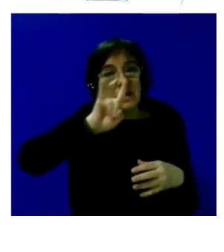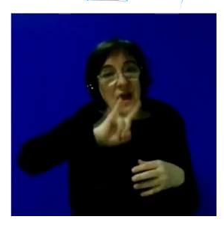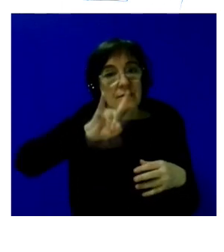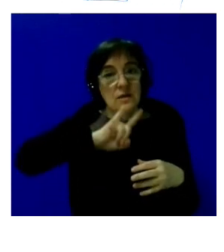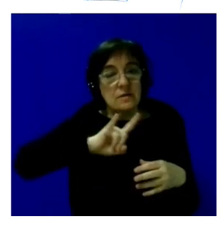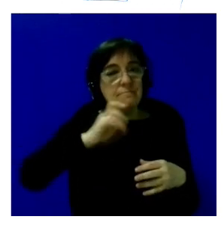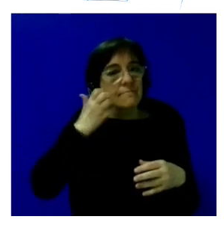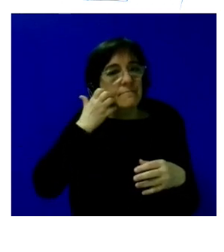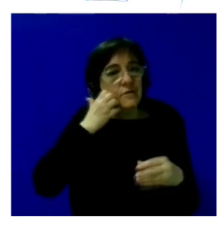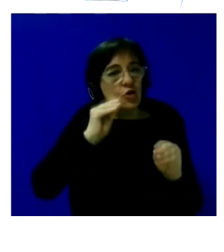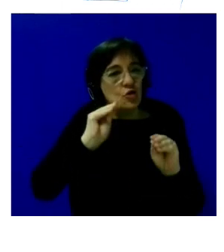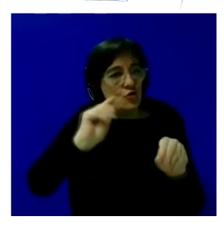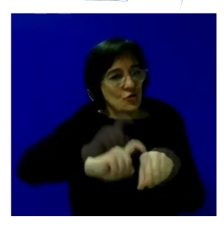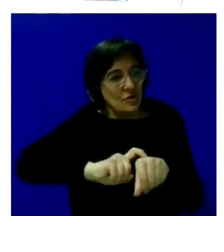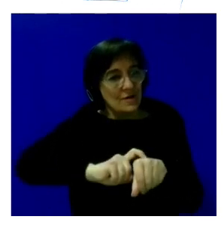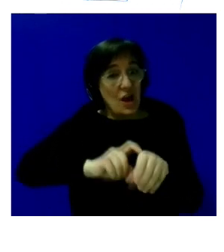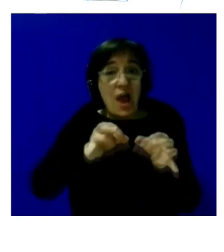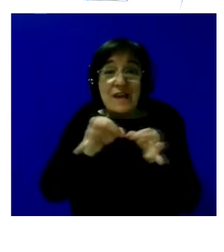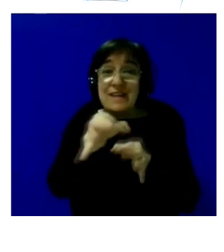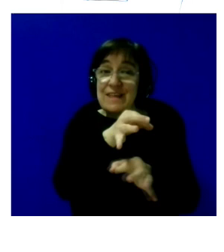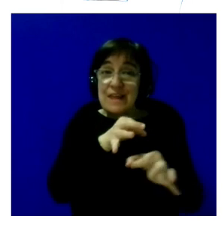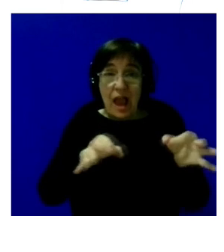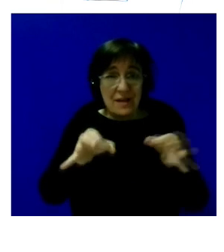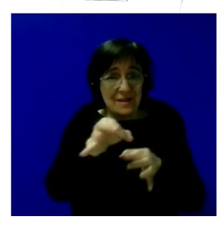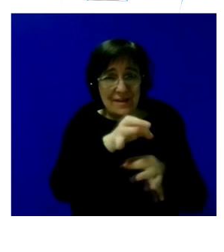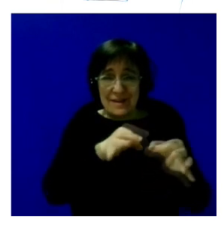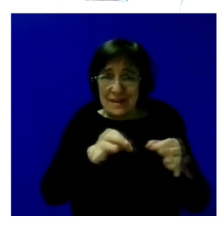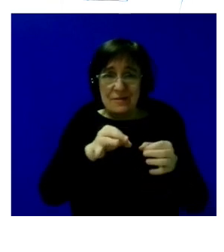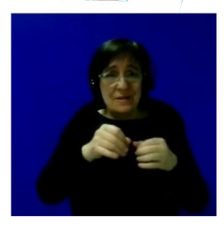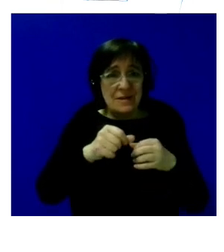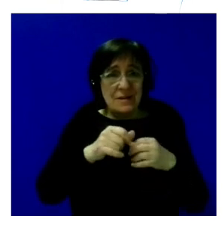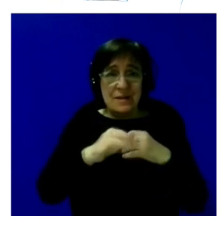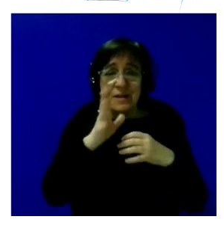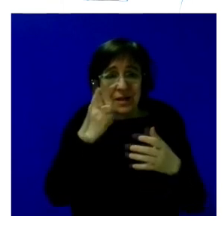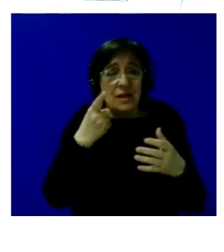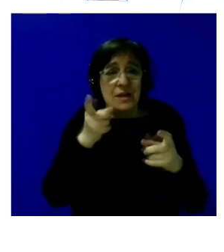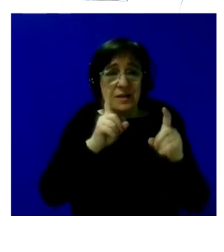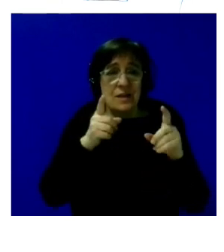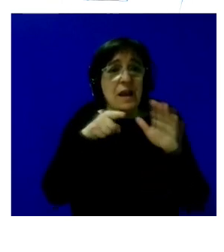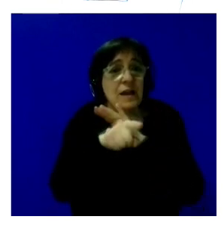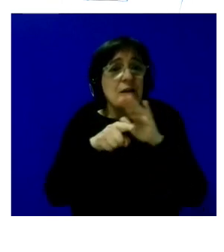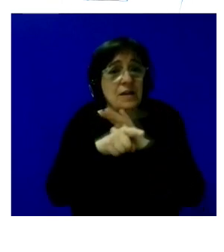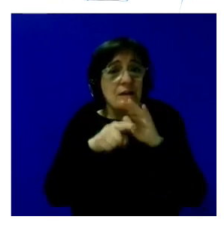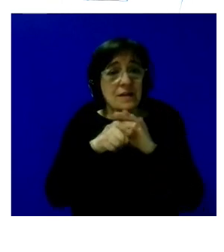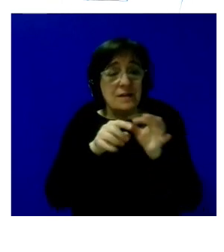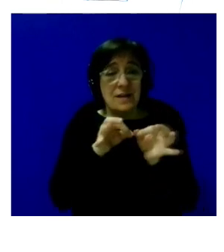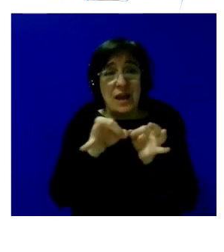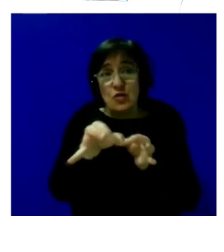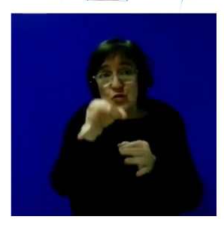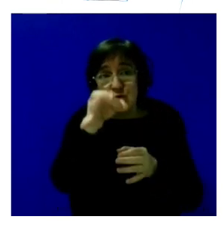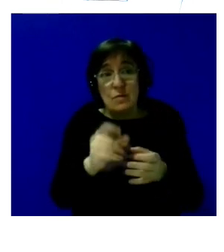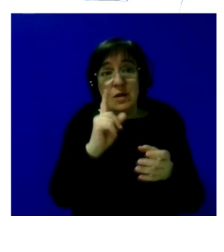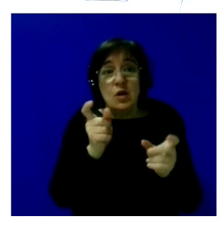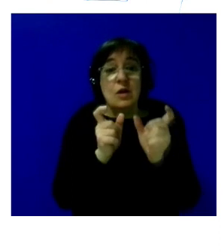peculiar que es que son islas entonces hay algo que es las dificultades de la gestión de la insularidad pues una